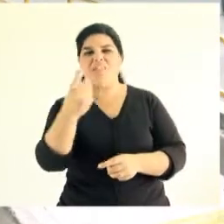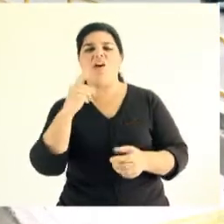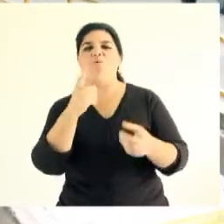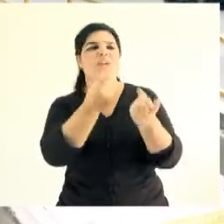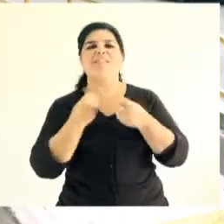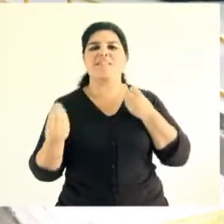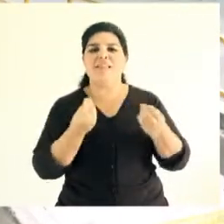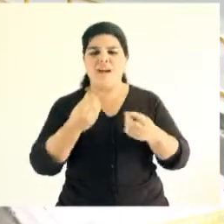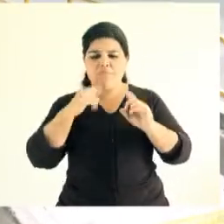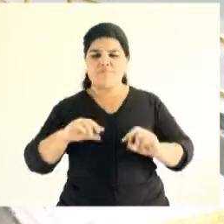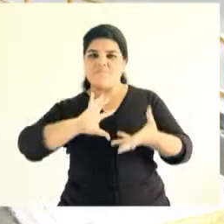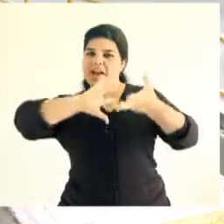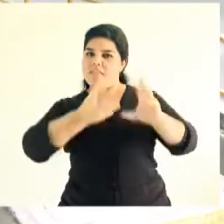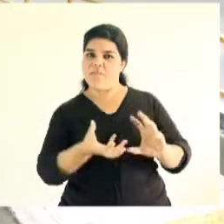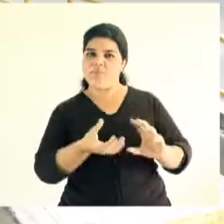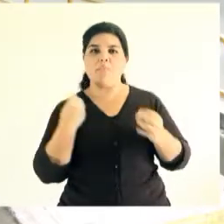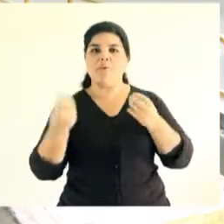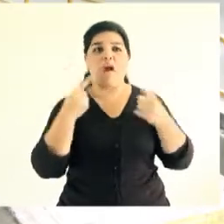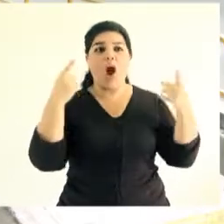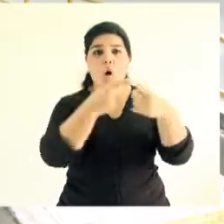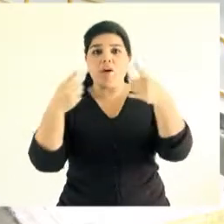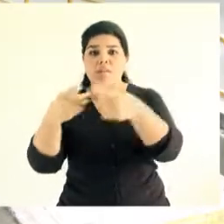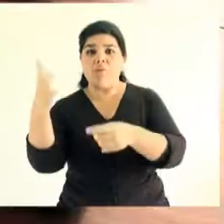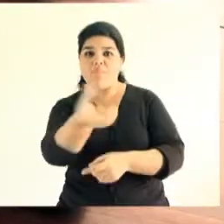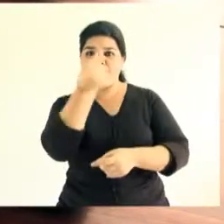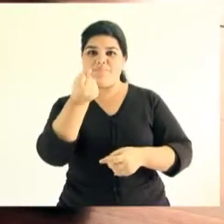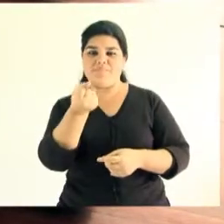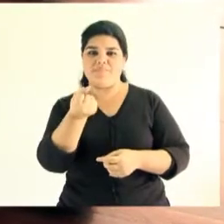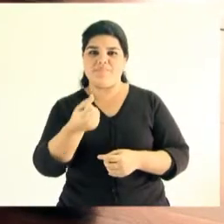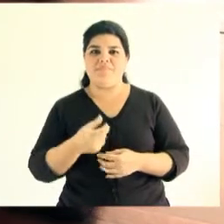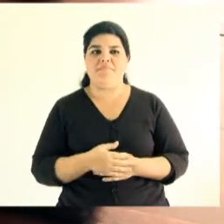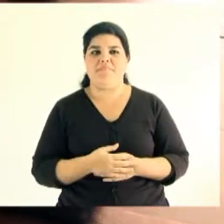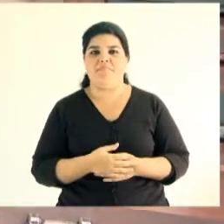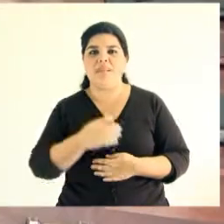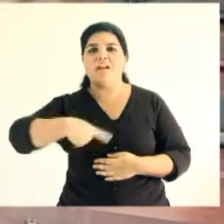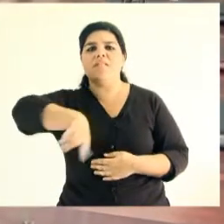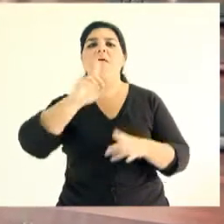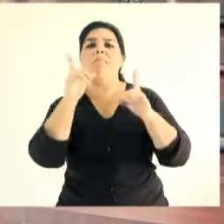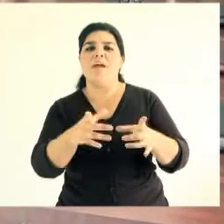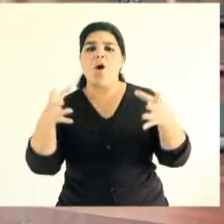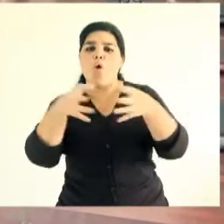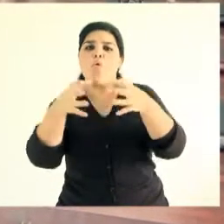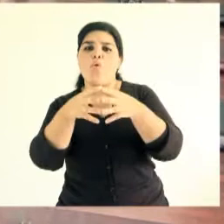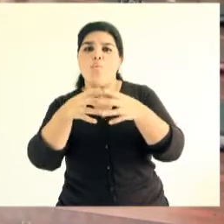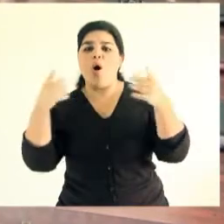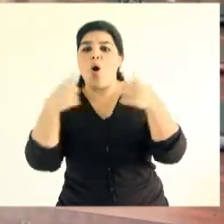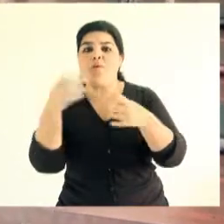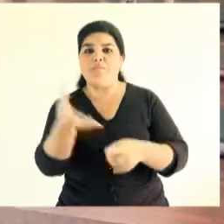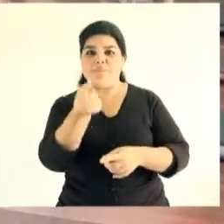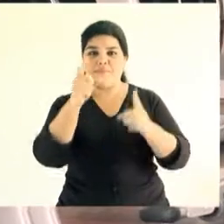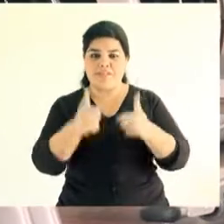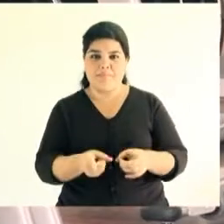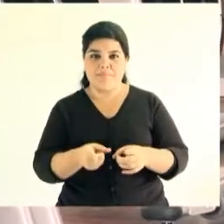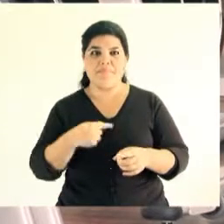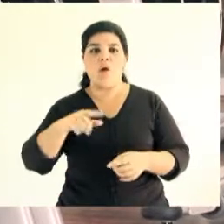circunstancias y a las particularidades para que cada persona cumpla su objetivo personal y nosotros le podemos dar el abordaje grupal también para la actividad. Los